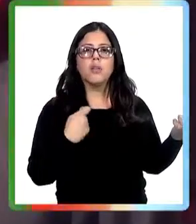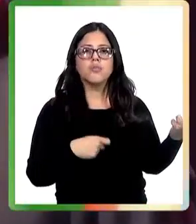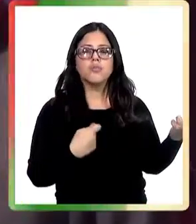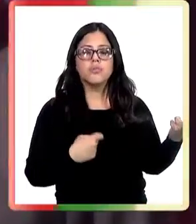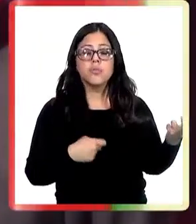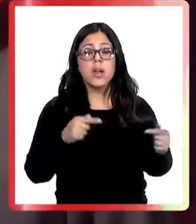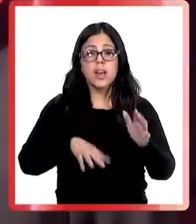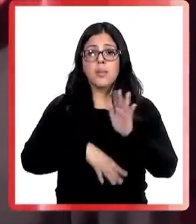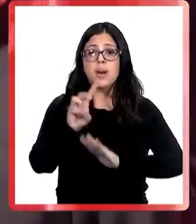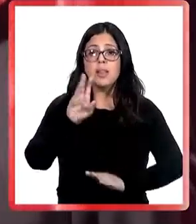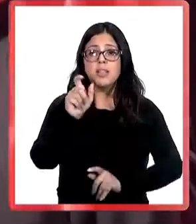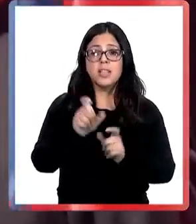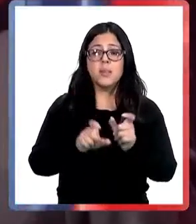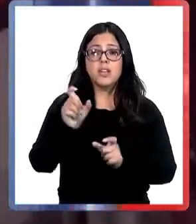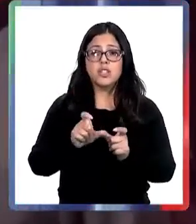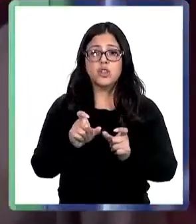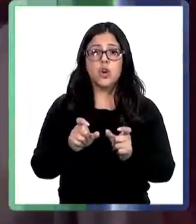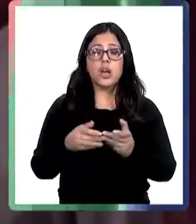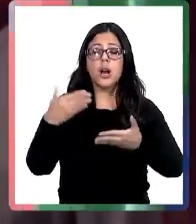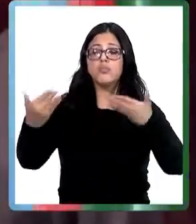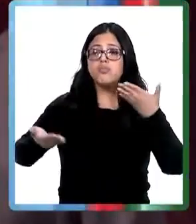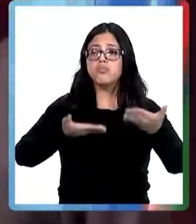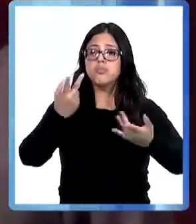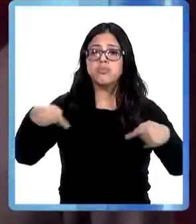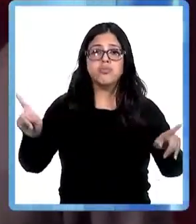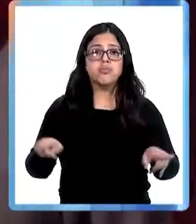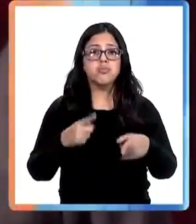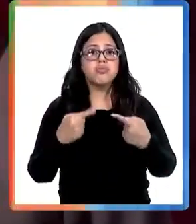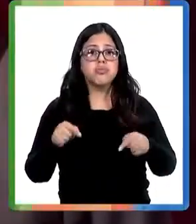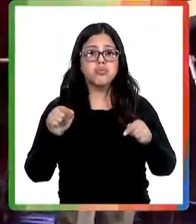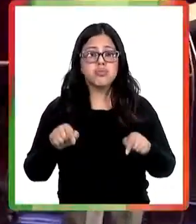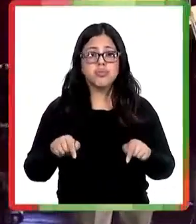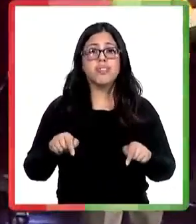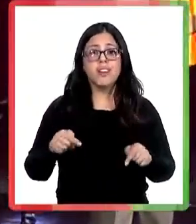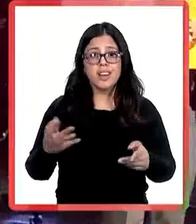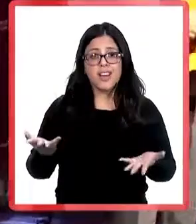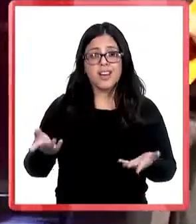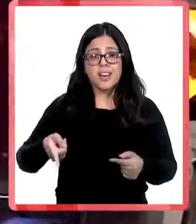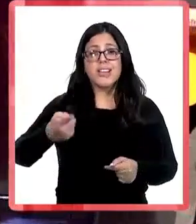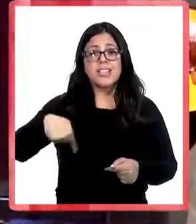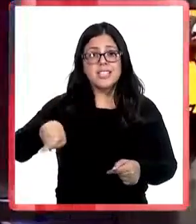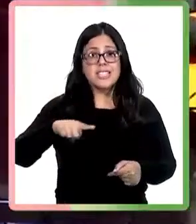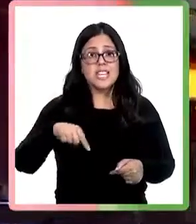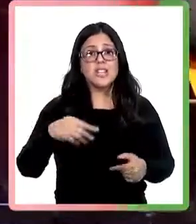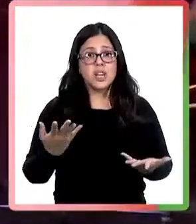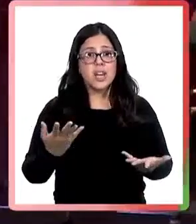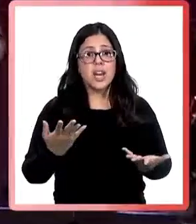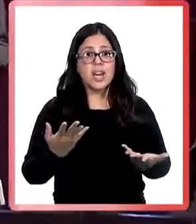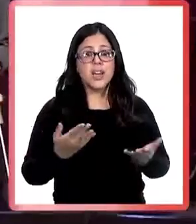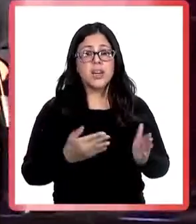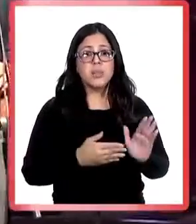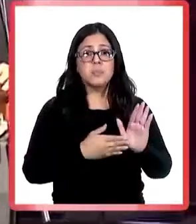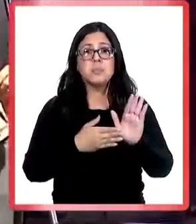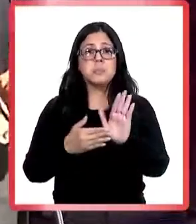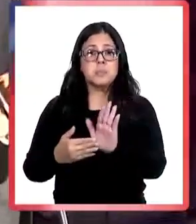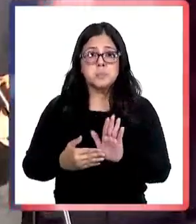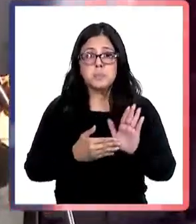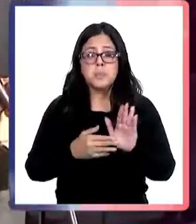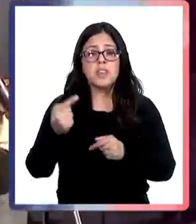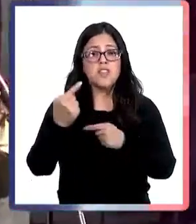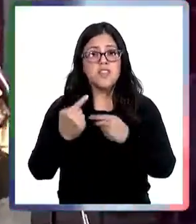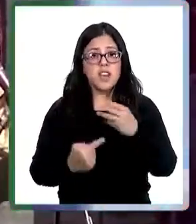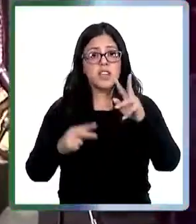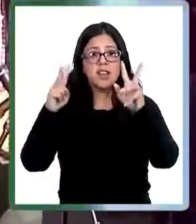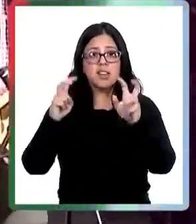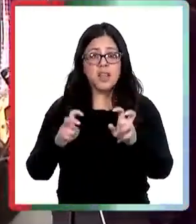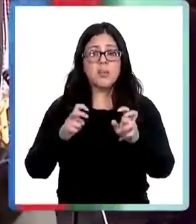serán más de 30 músicos en escena los que darán vida a este concierto quienes testimoniarán sobre los distintos géneros de